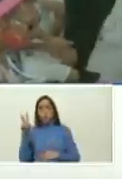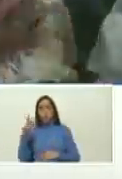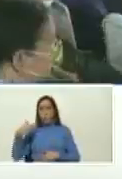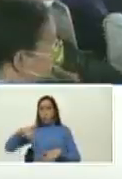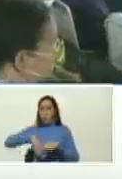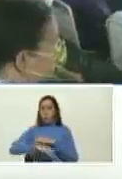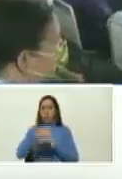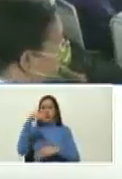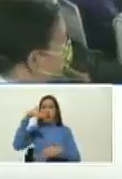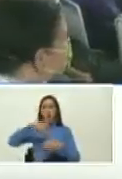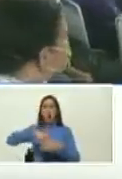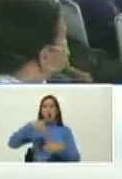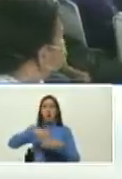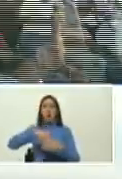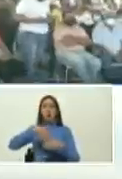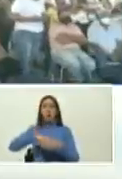votar